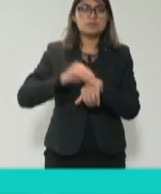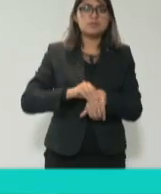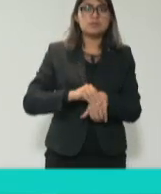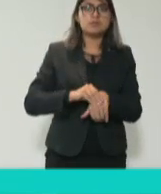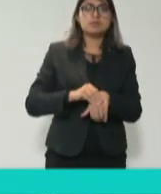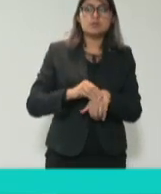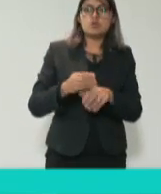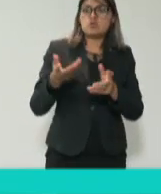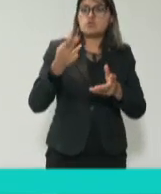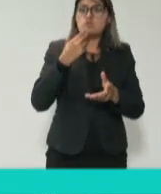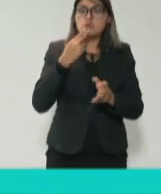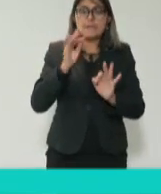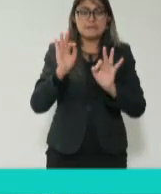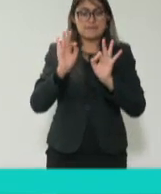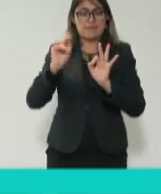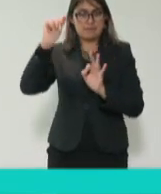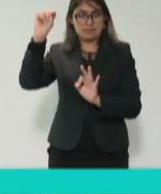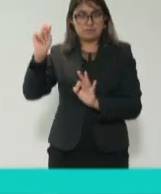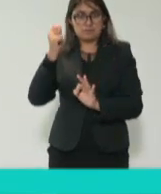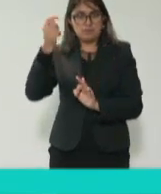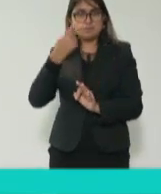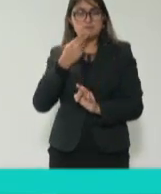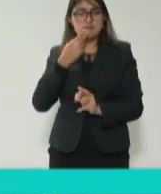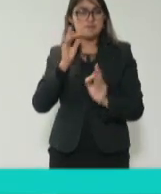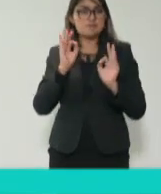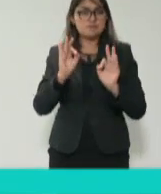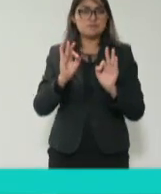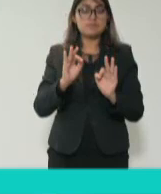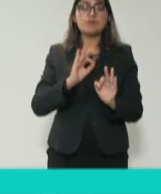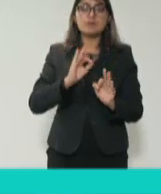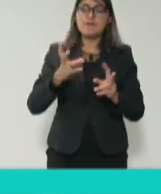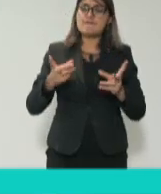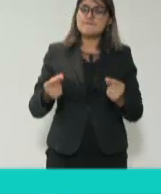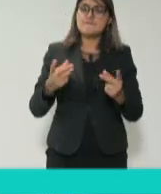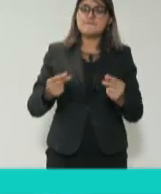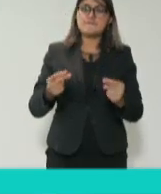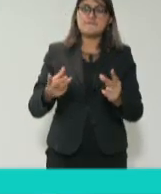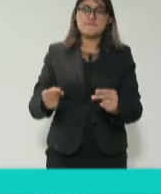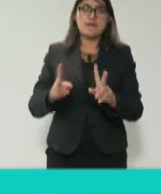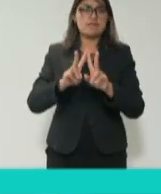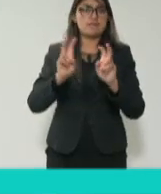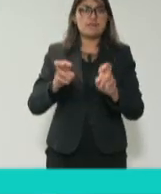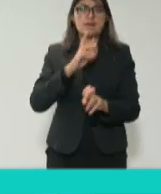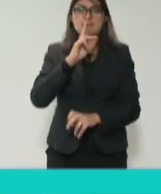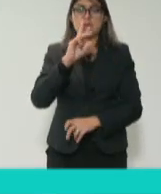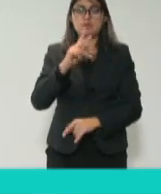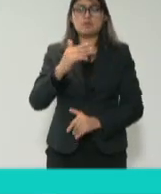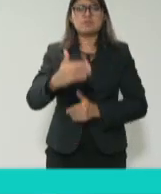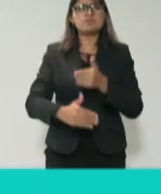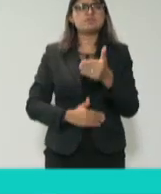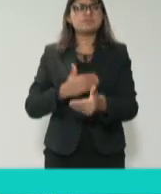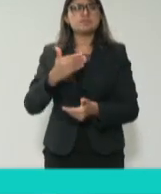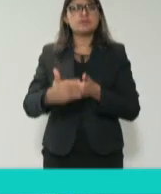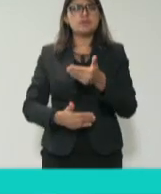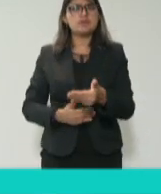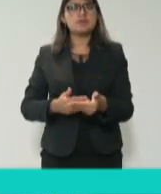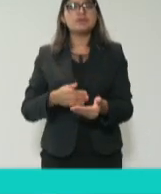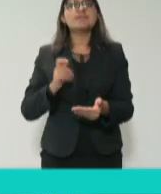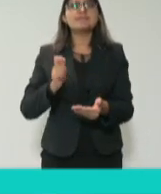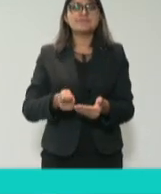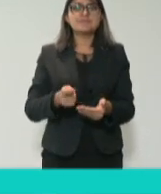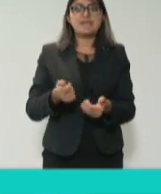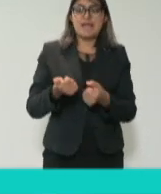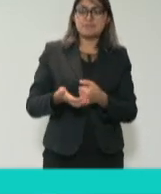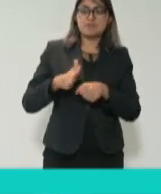manera eficiente, vamos a eficientar, valga la expresión, una vez más este tema. Así llegaremos entonces a generar esta buena